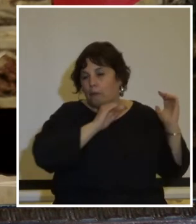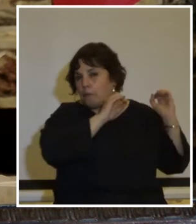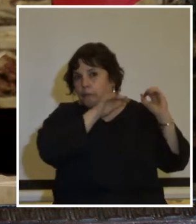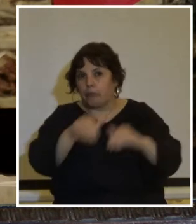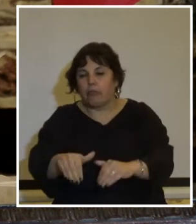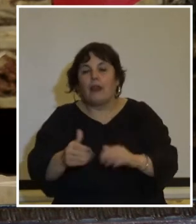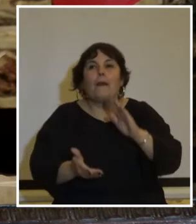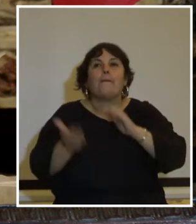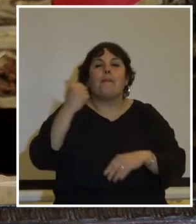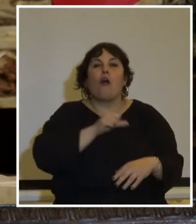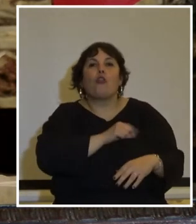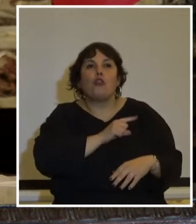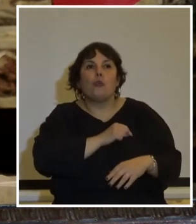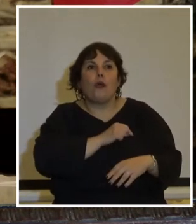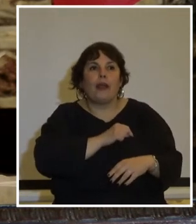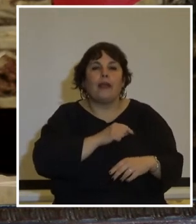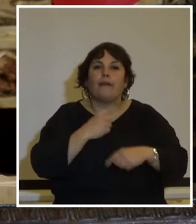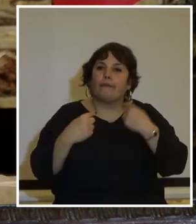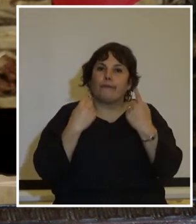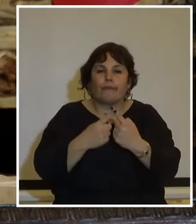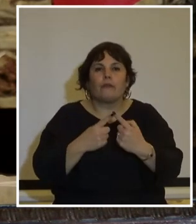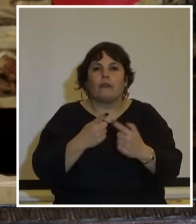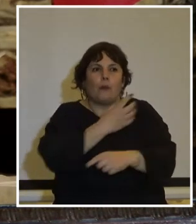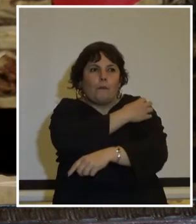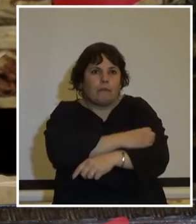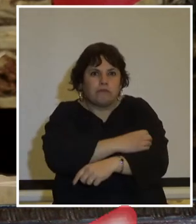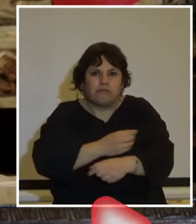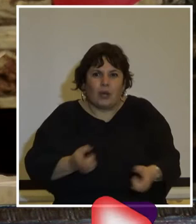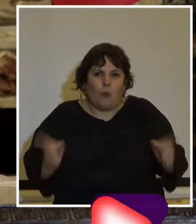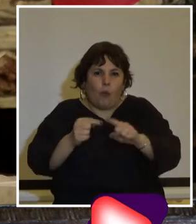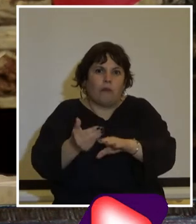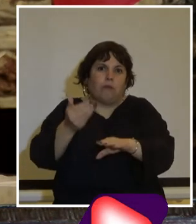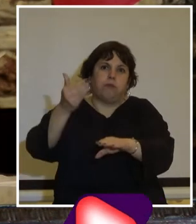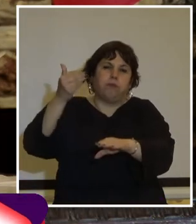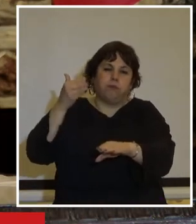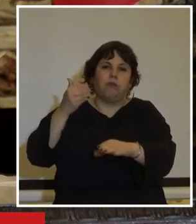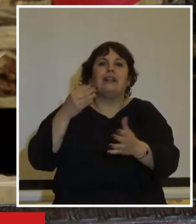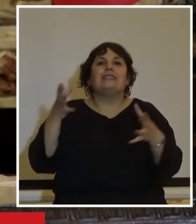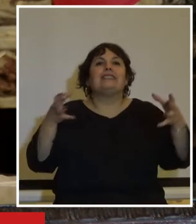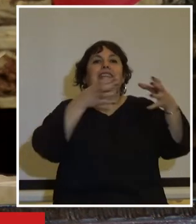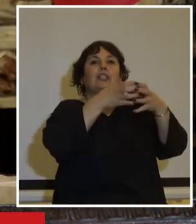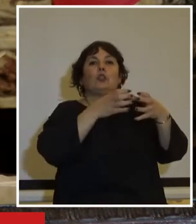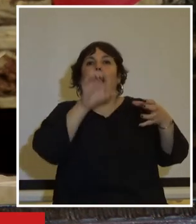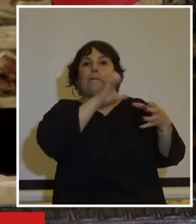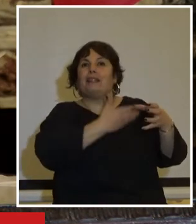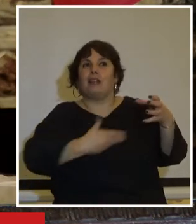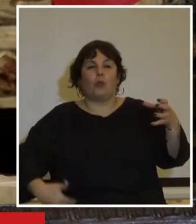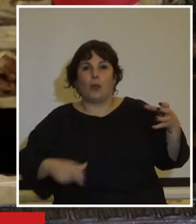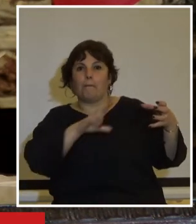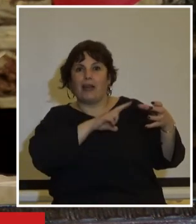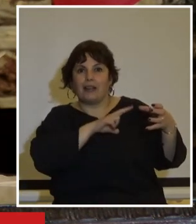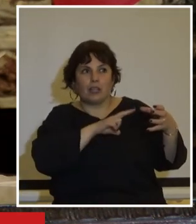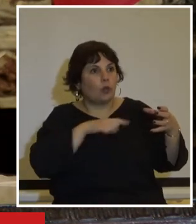más nos duele que mientras retrocedemos a niveles de pobreza de hace 20 años los sectores empresariales más ricos del país